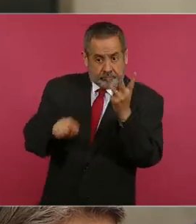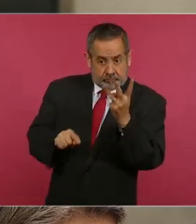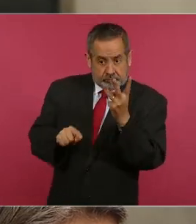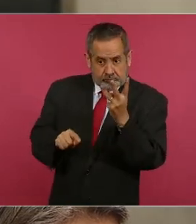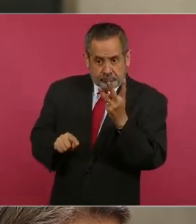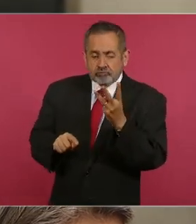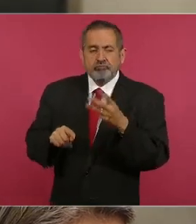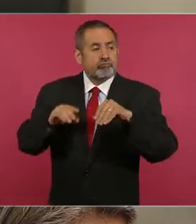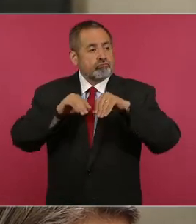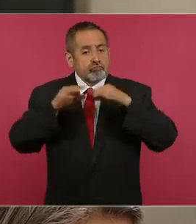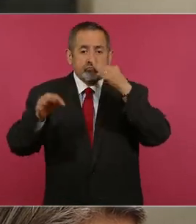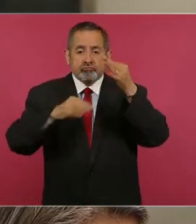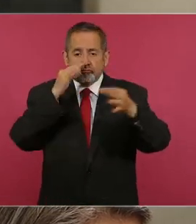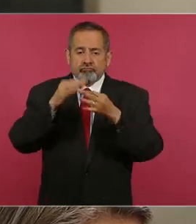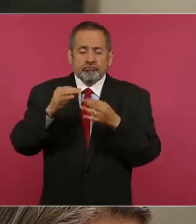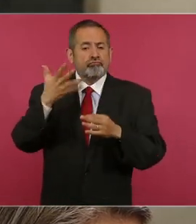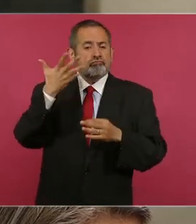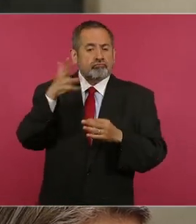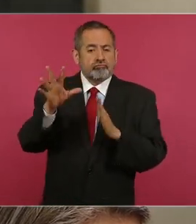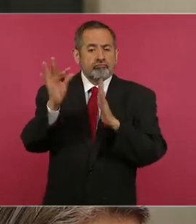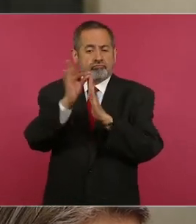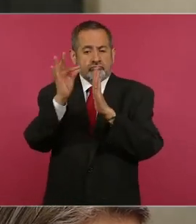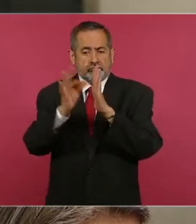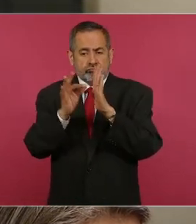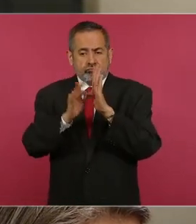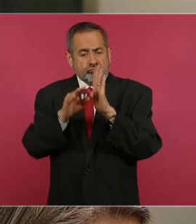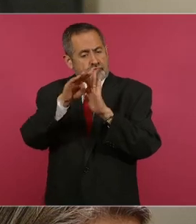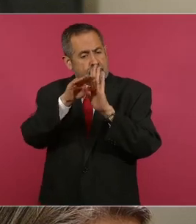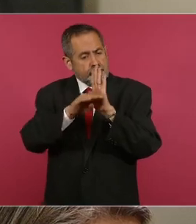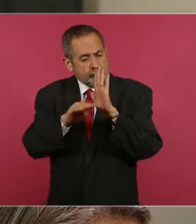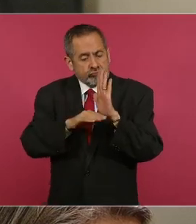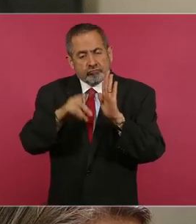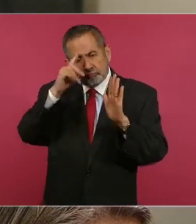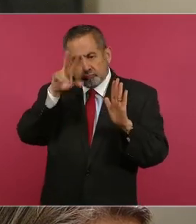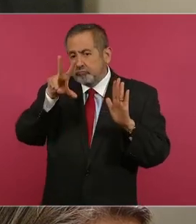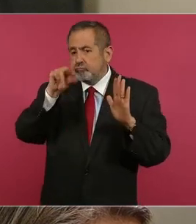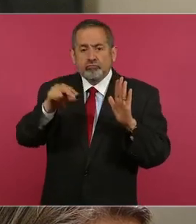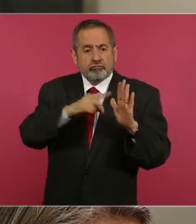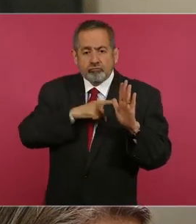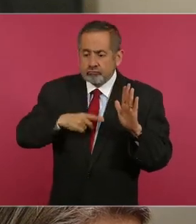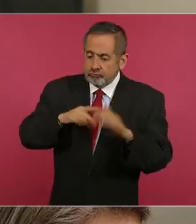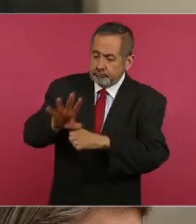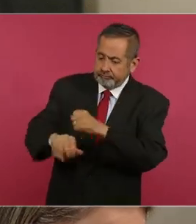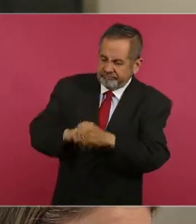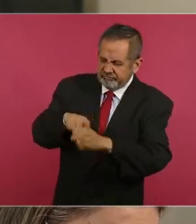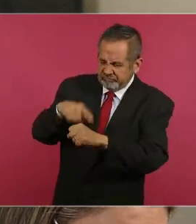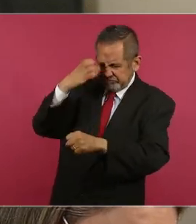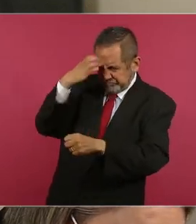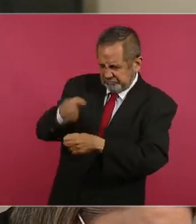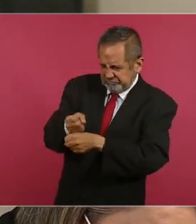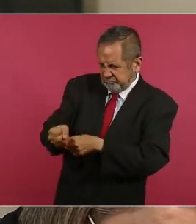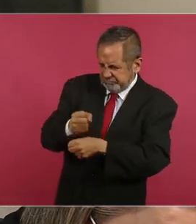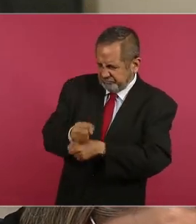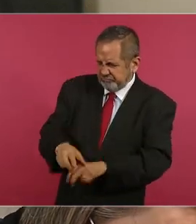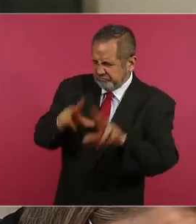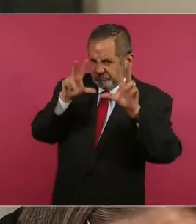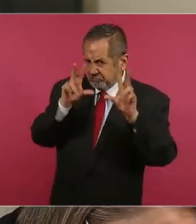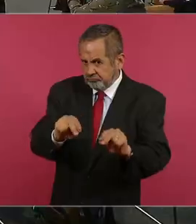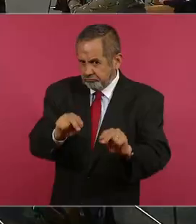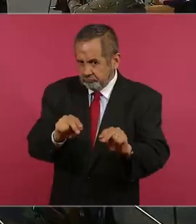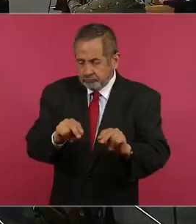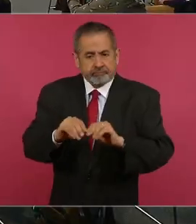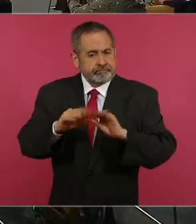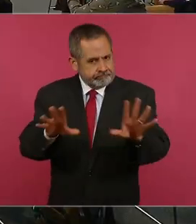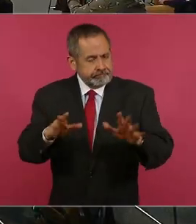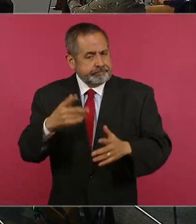dieron a conocer un decálogo de acciones para erradicar la crueldad animal como estrategia de prevención del delito y